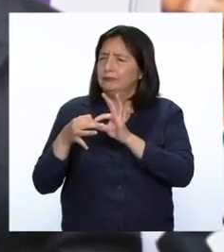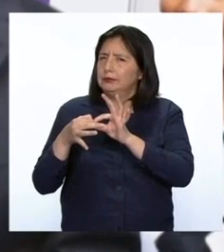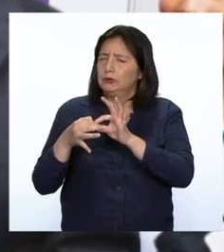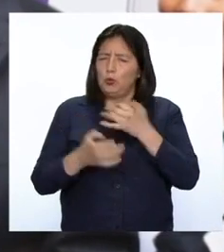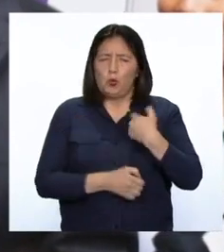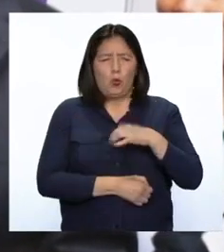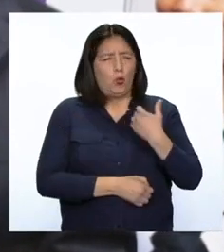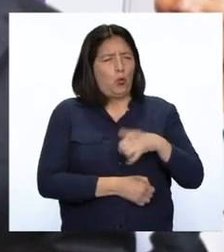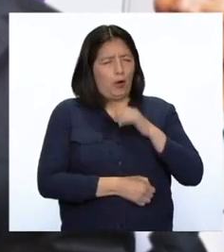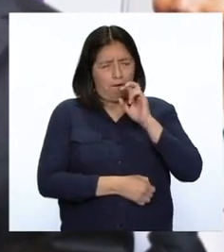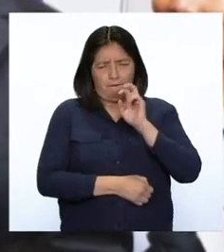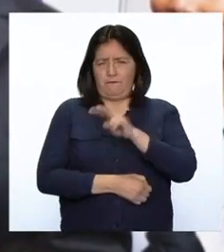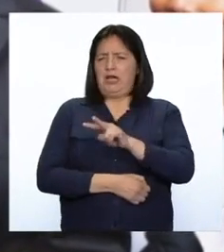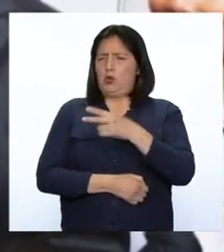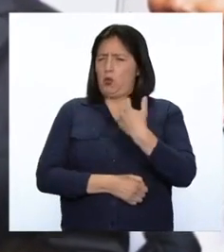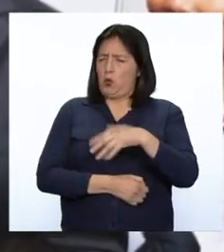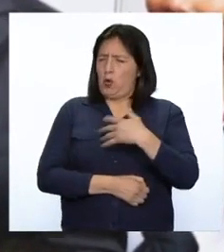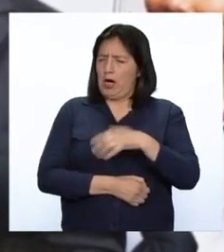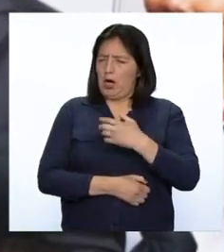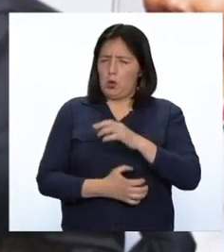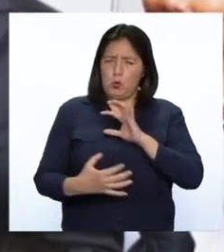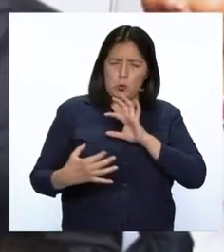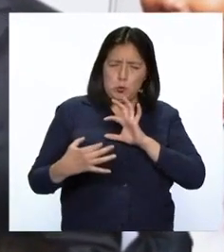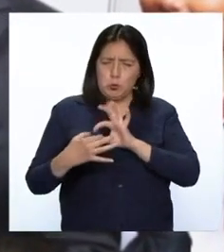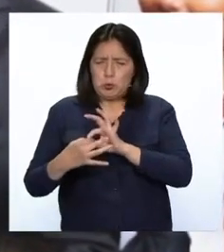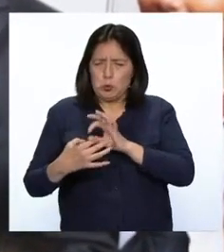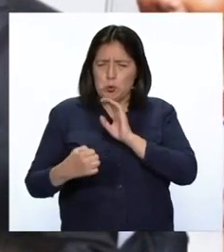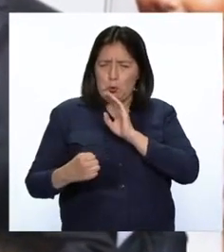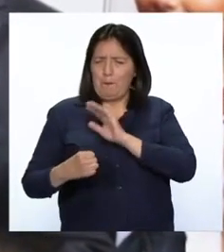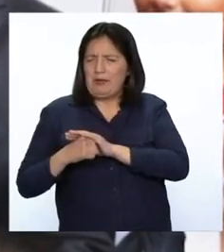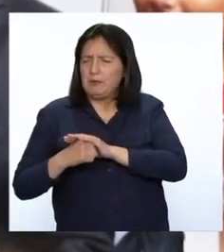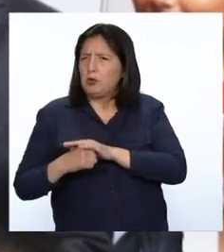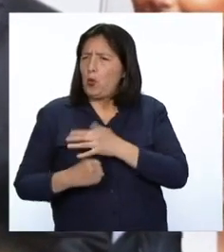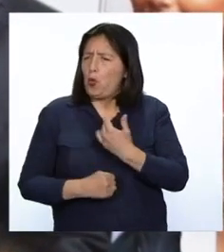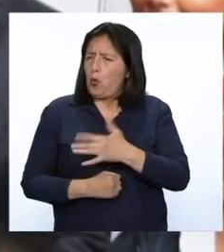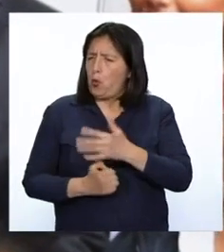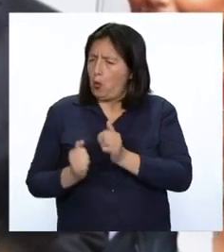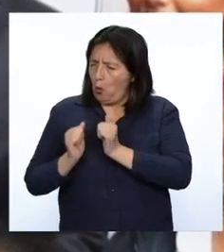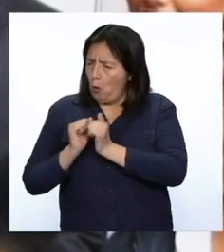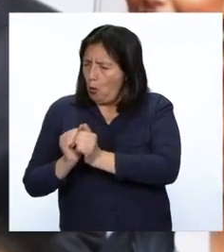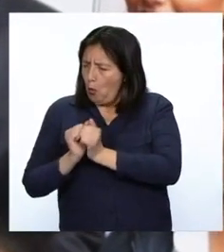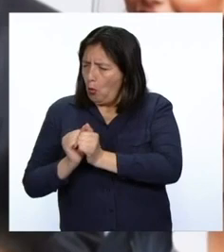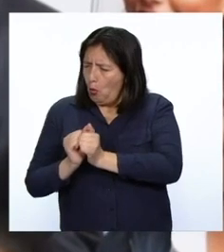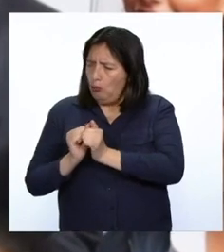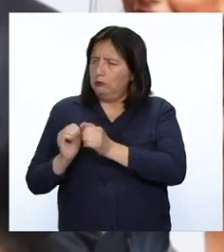Ver cómo están tan comprometidos, tan juntos.